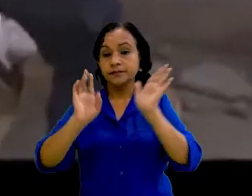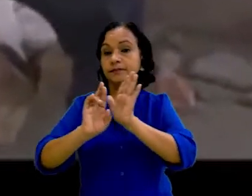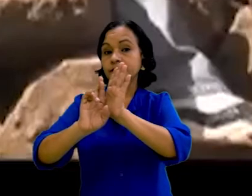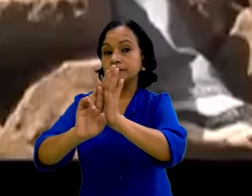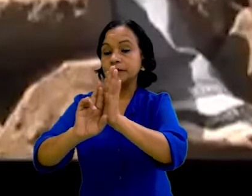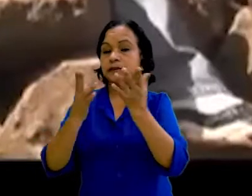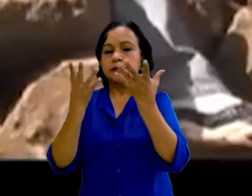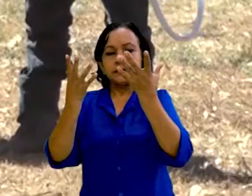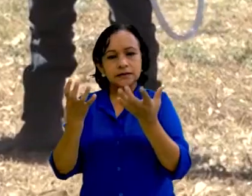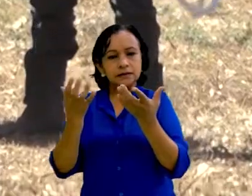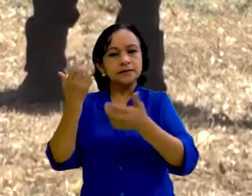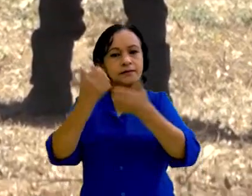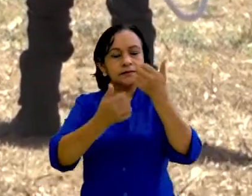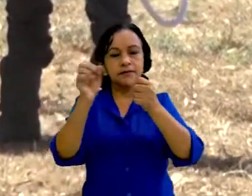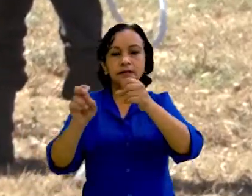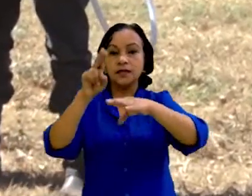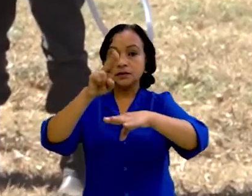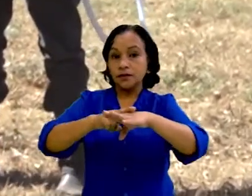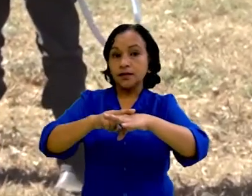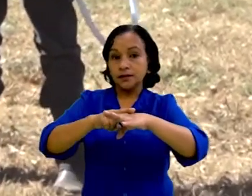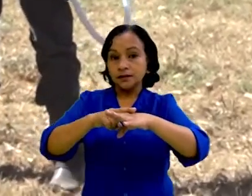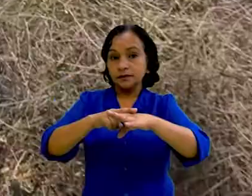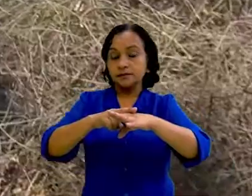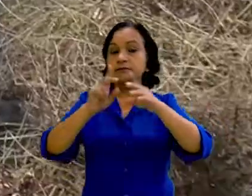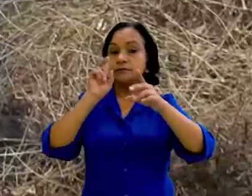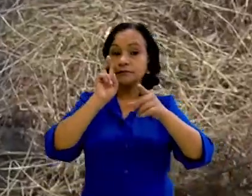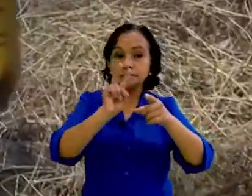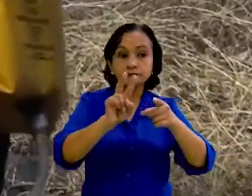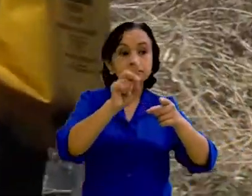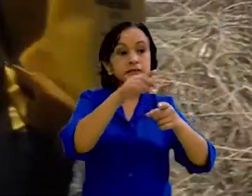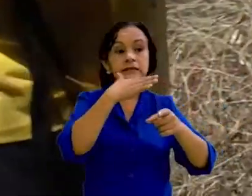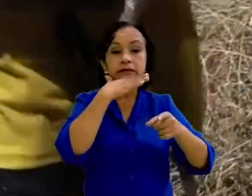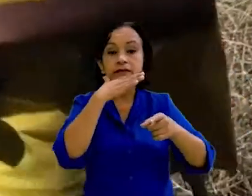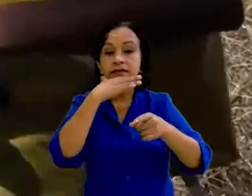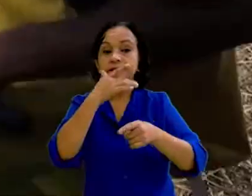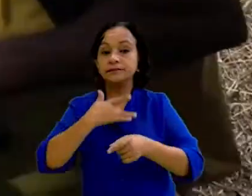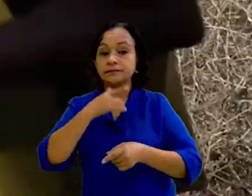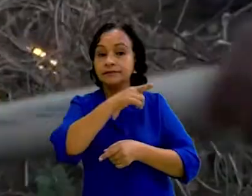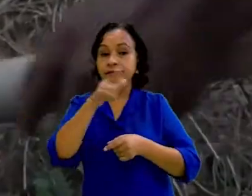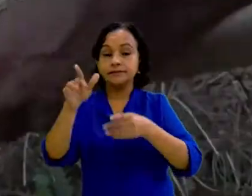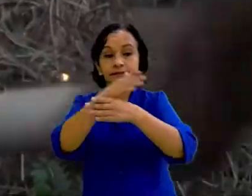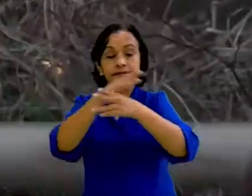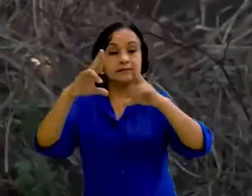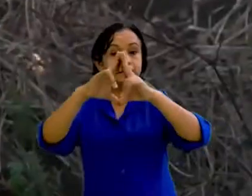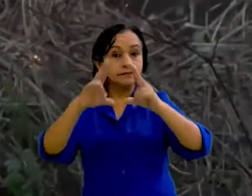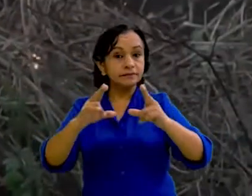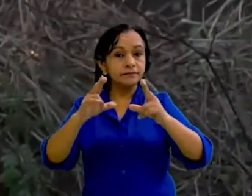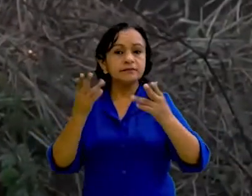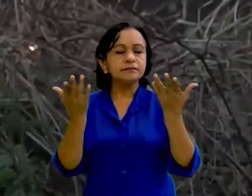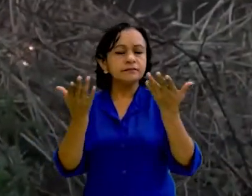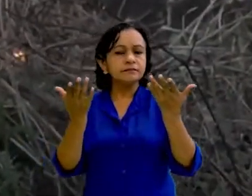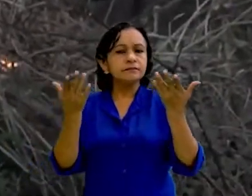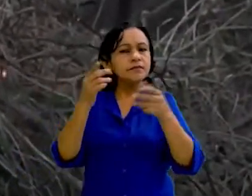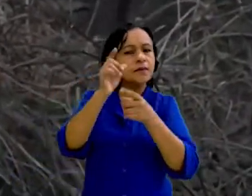respuesta ante sequía. Planes nacionales contingentes que toman en cuenta los riesgos y necesidades del territorio nacional dependiendo de